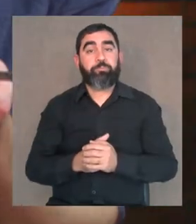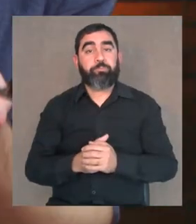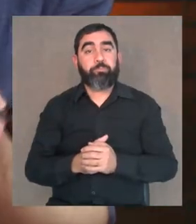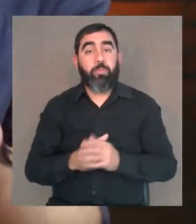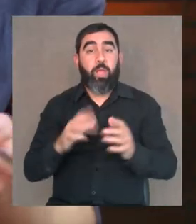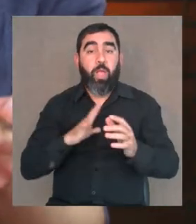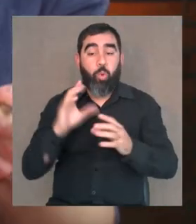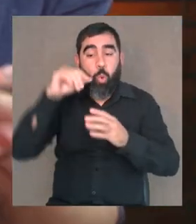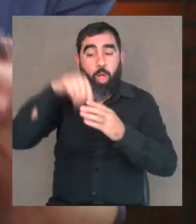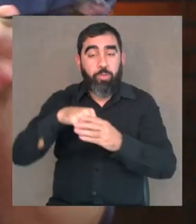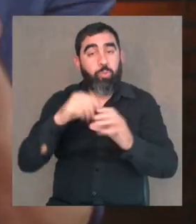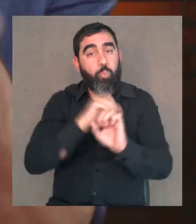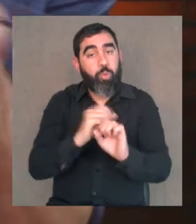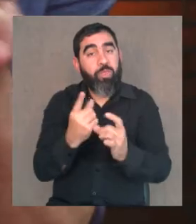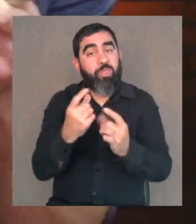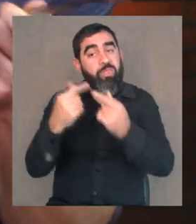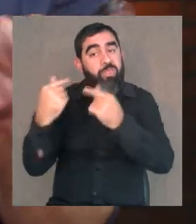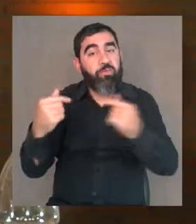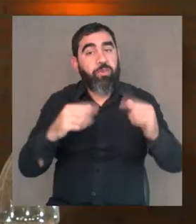También con agua adentro puede ser más agudo.